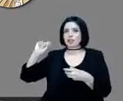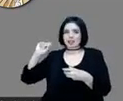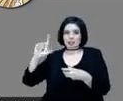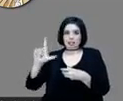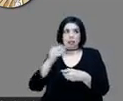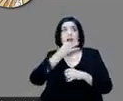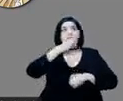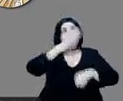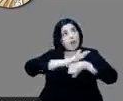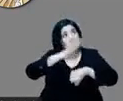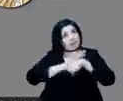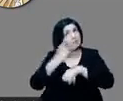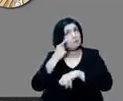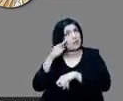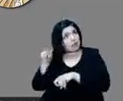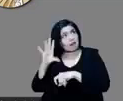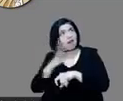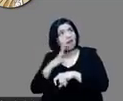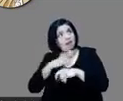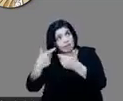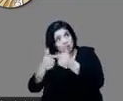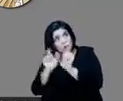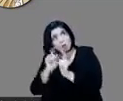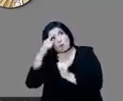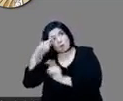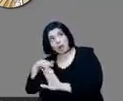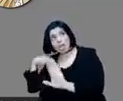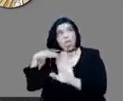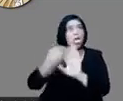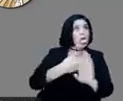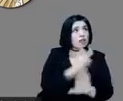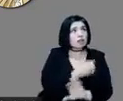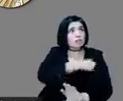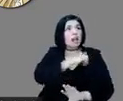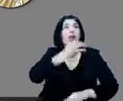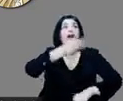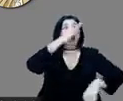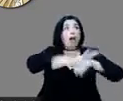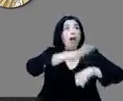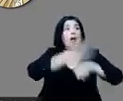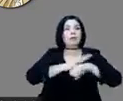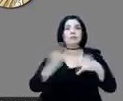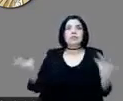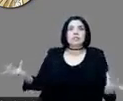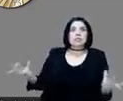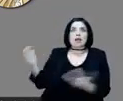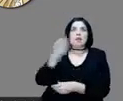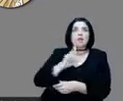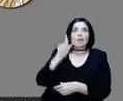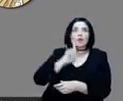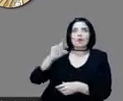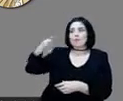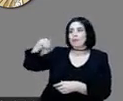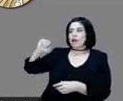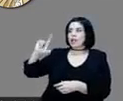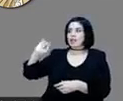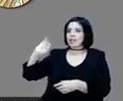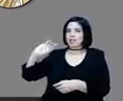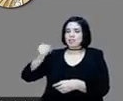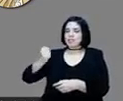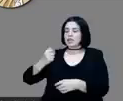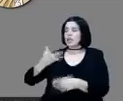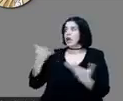Cholula para levantarse en contra de los españoles. La Malinche, claro, lo avisa así a